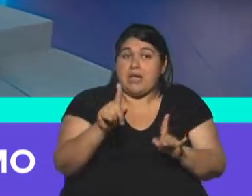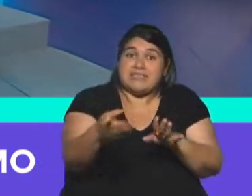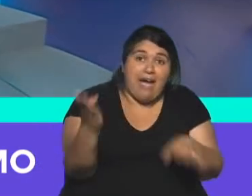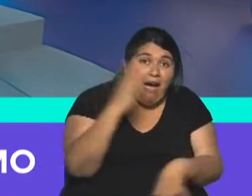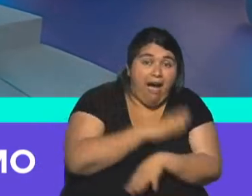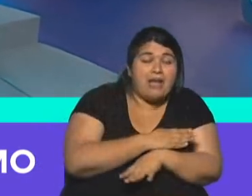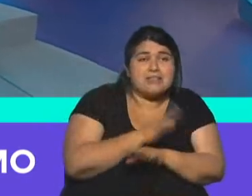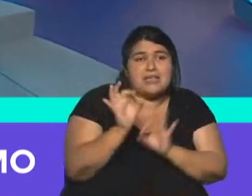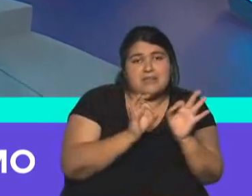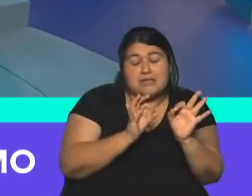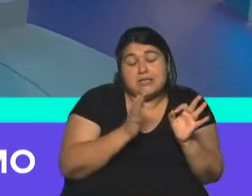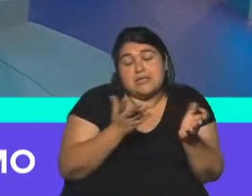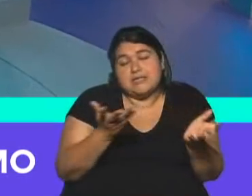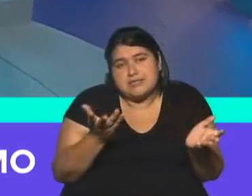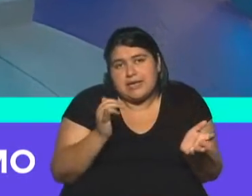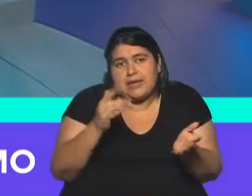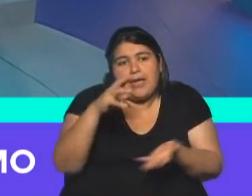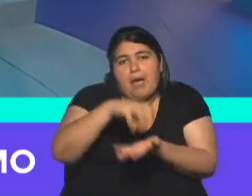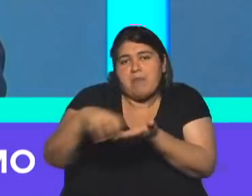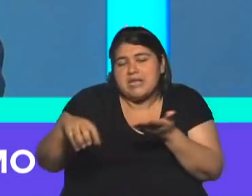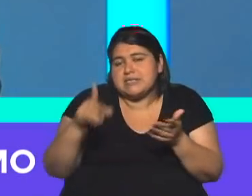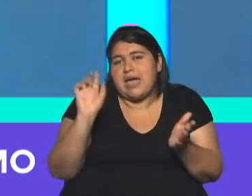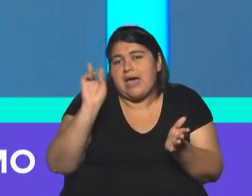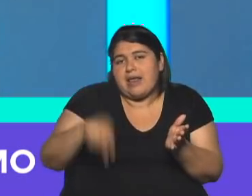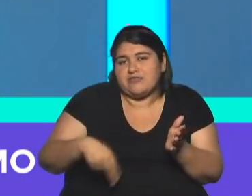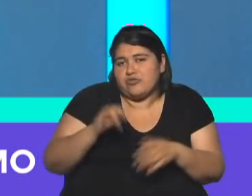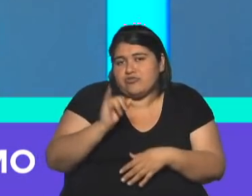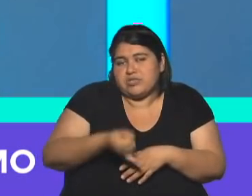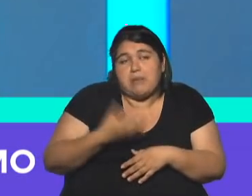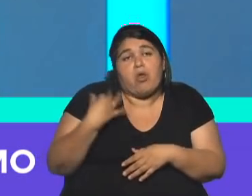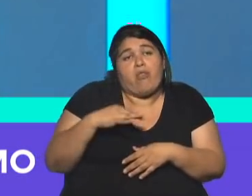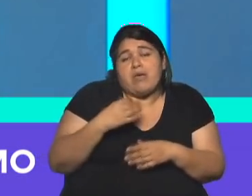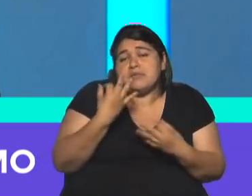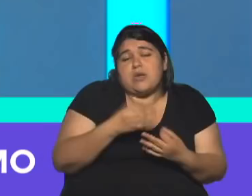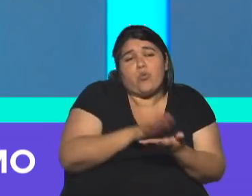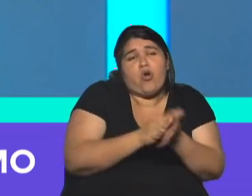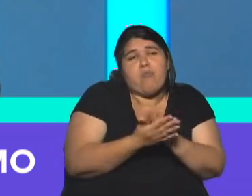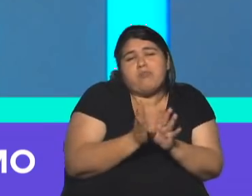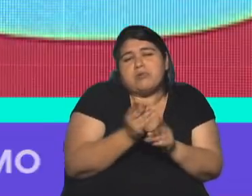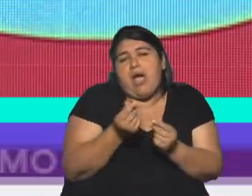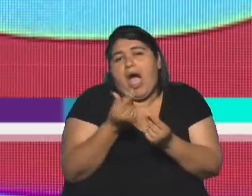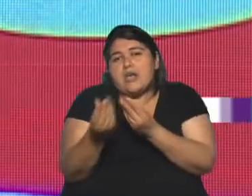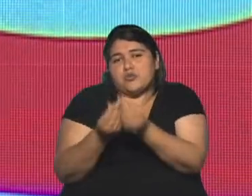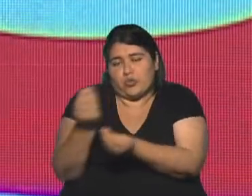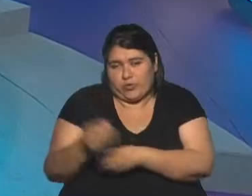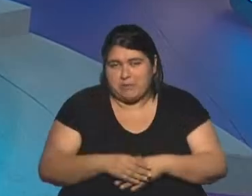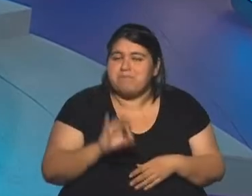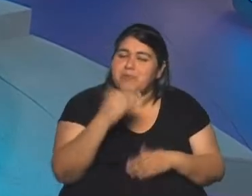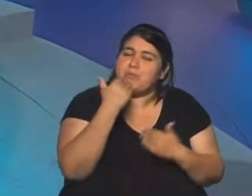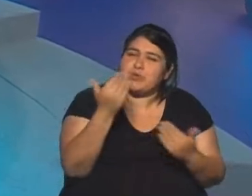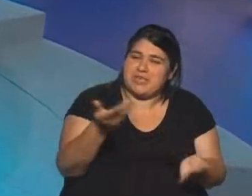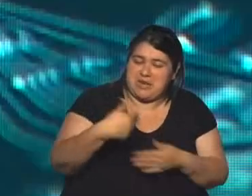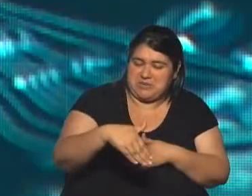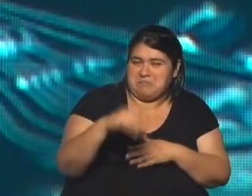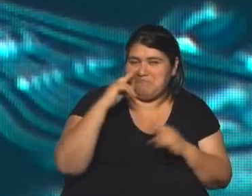para la empresa tiene sus razones, pero merecerá una compensación, no un cambio de la medida. Rulo, gracias por todo. Nos reencontramos